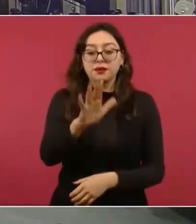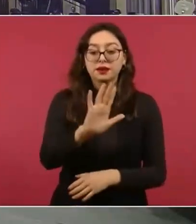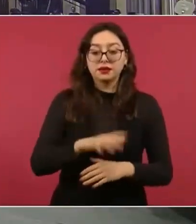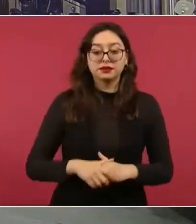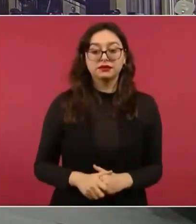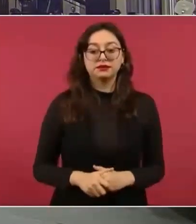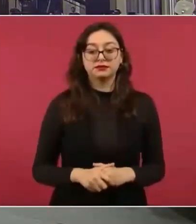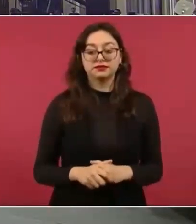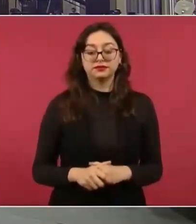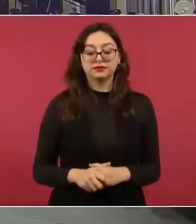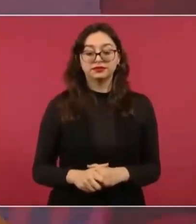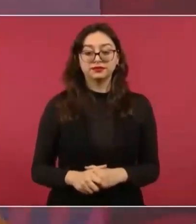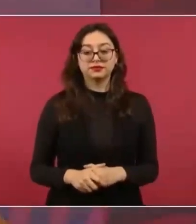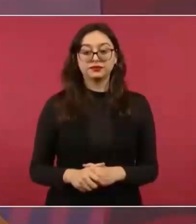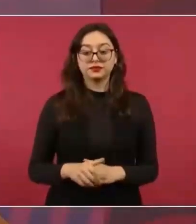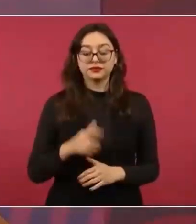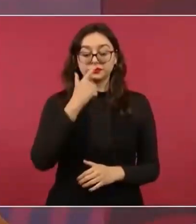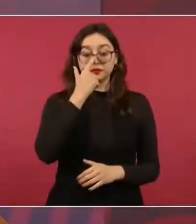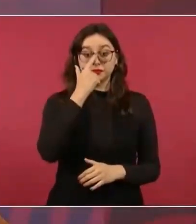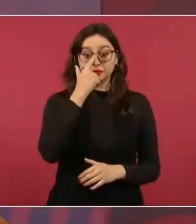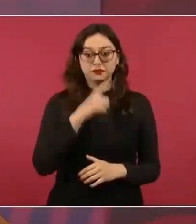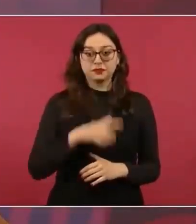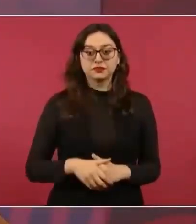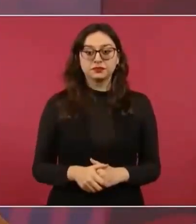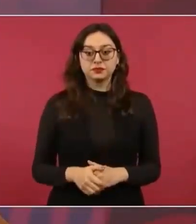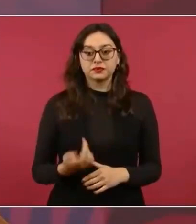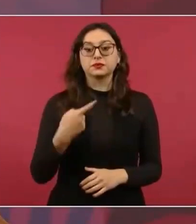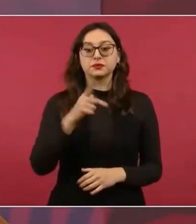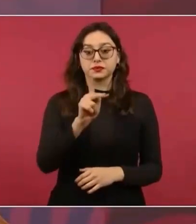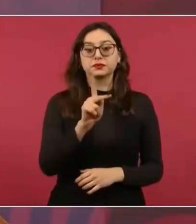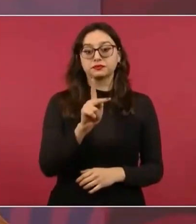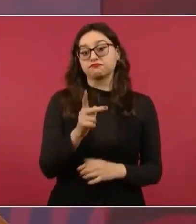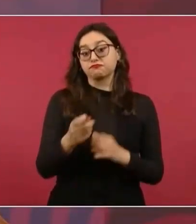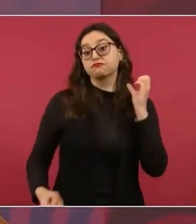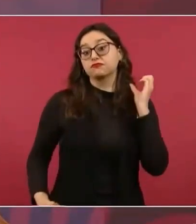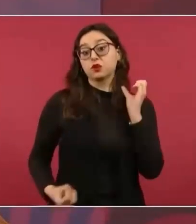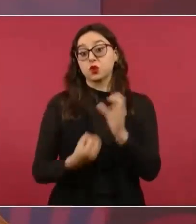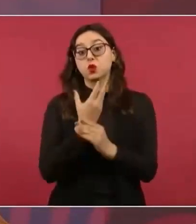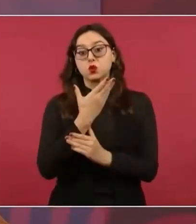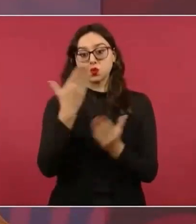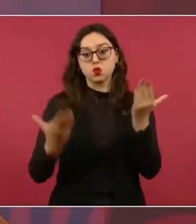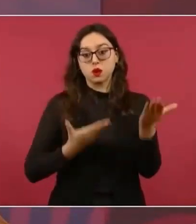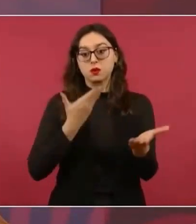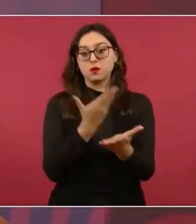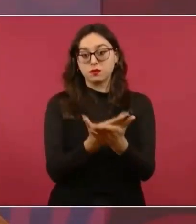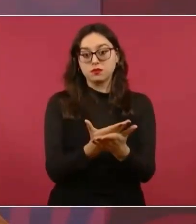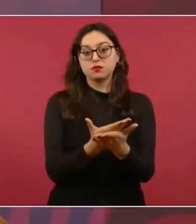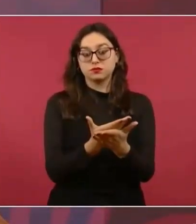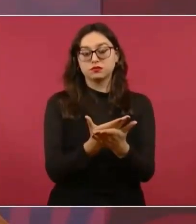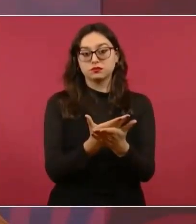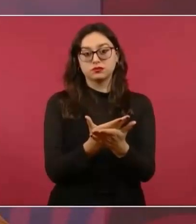si es un replanteamiento por completo,